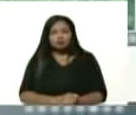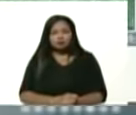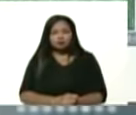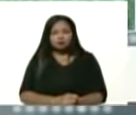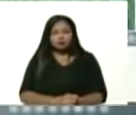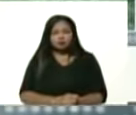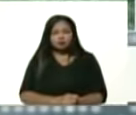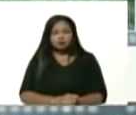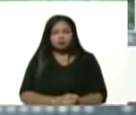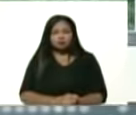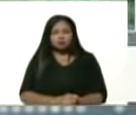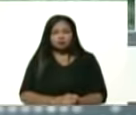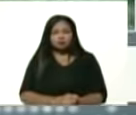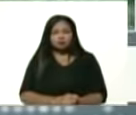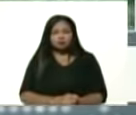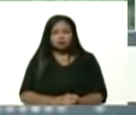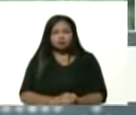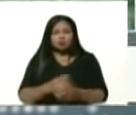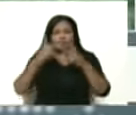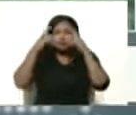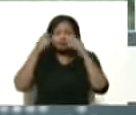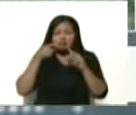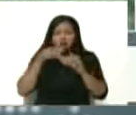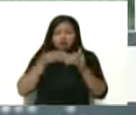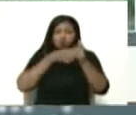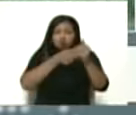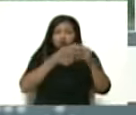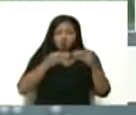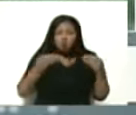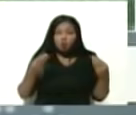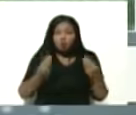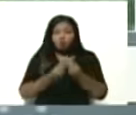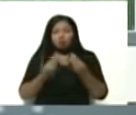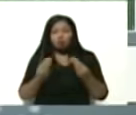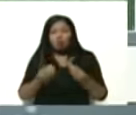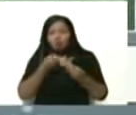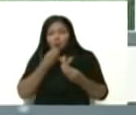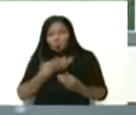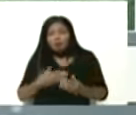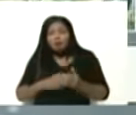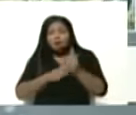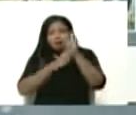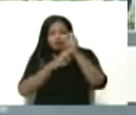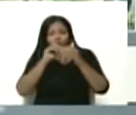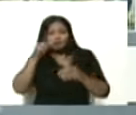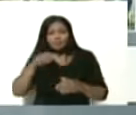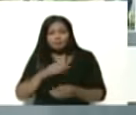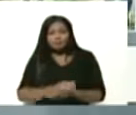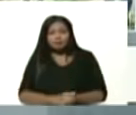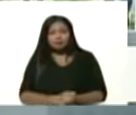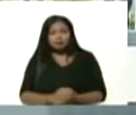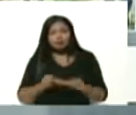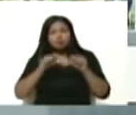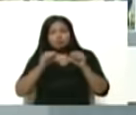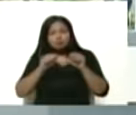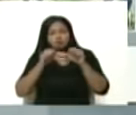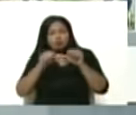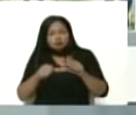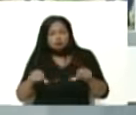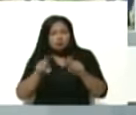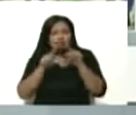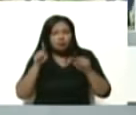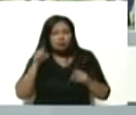la capacidad la dirección colectiva el buen liderazgo avanzar el buen liderazgo